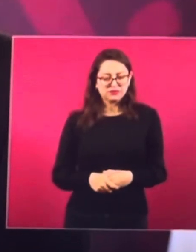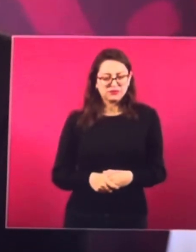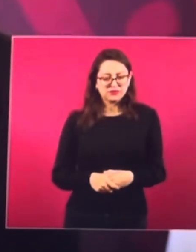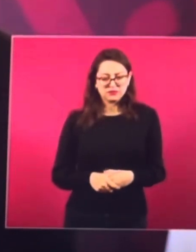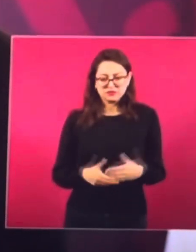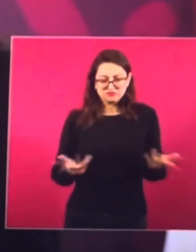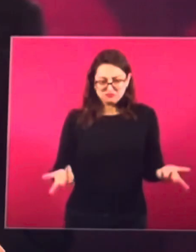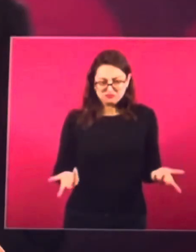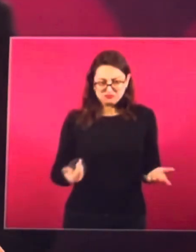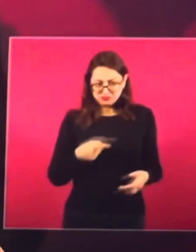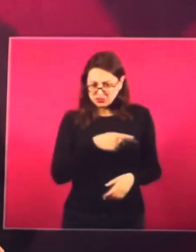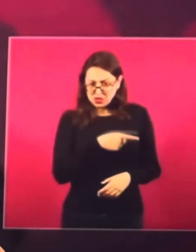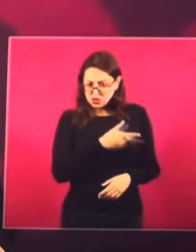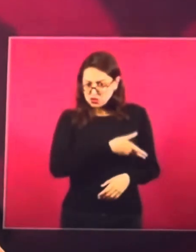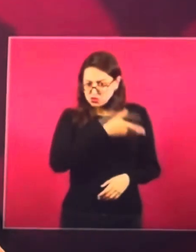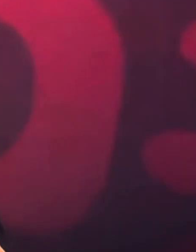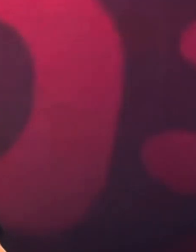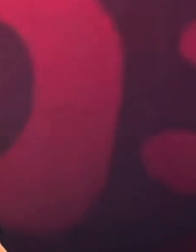¿No sabía?